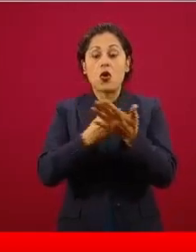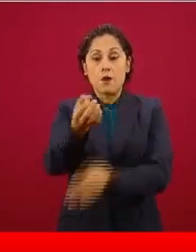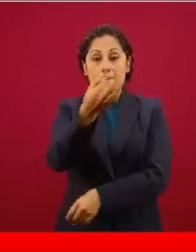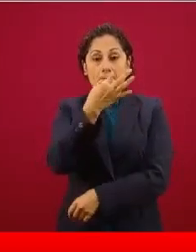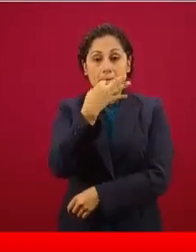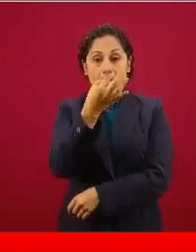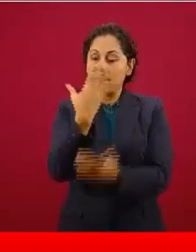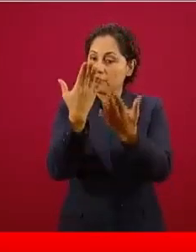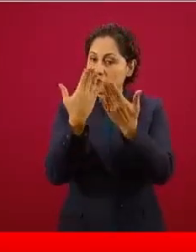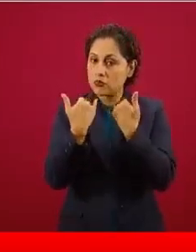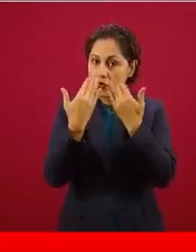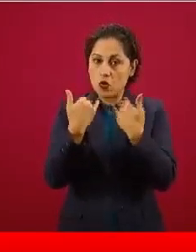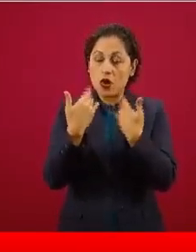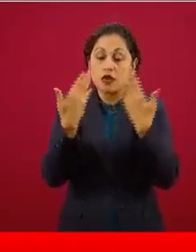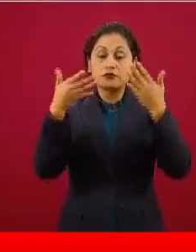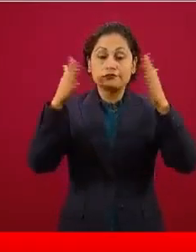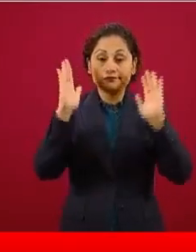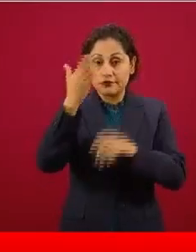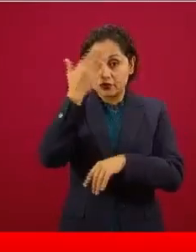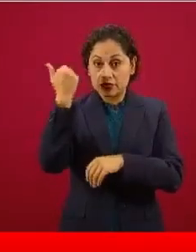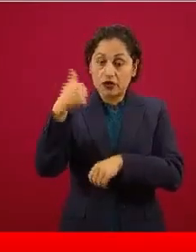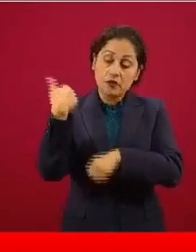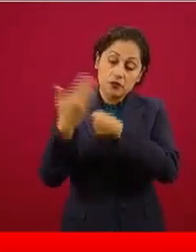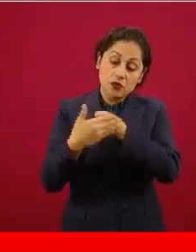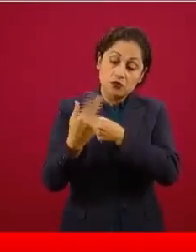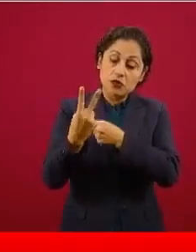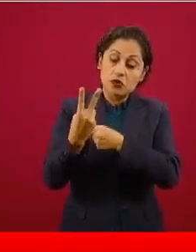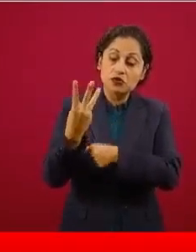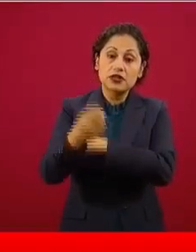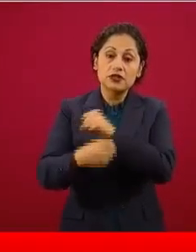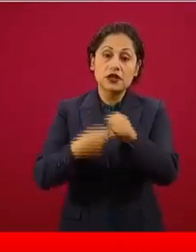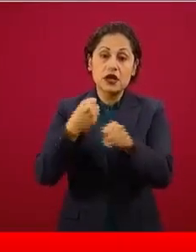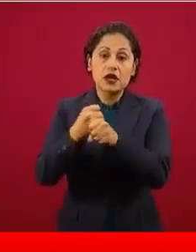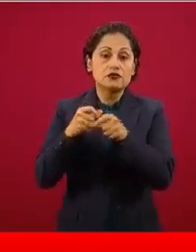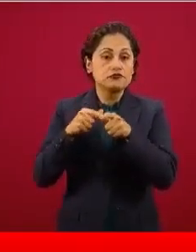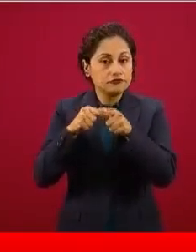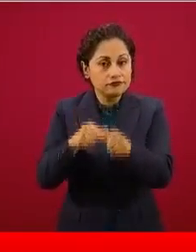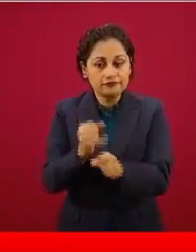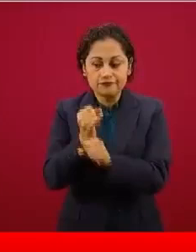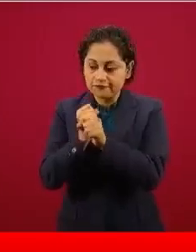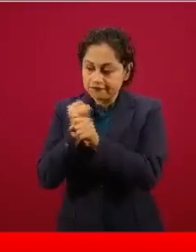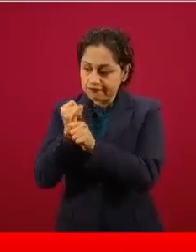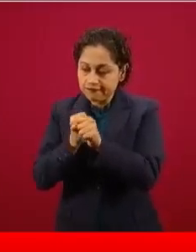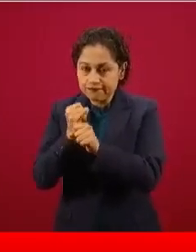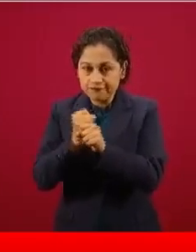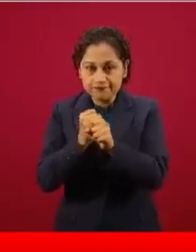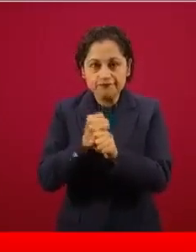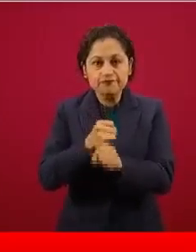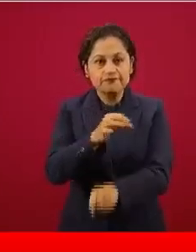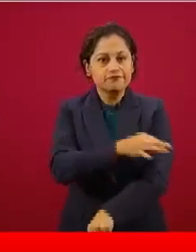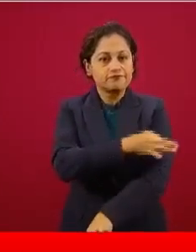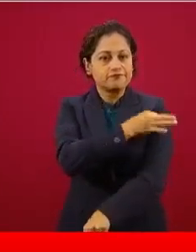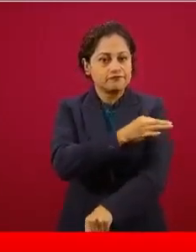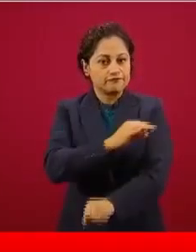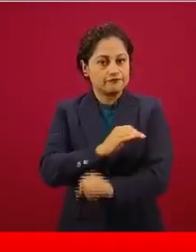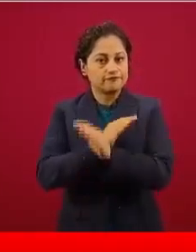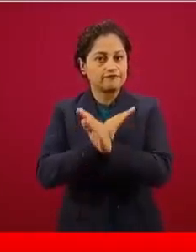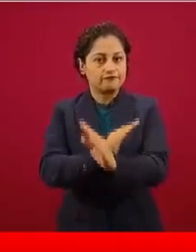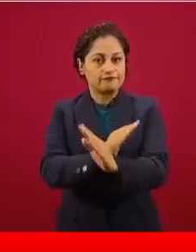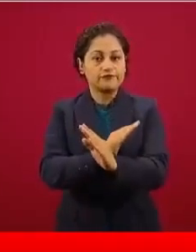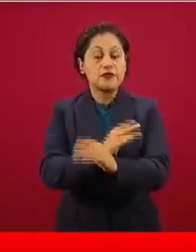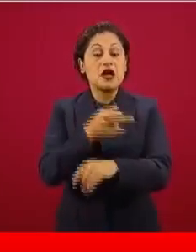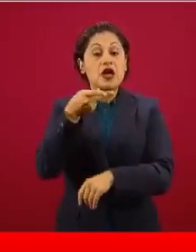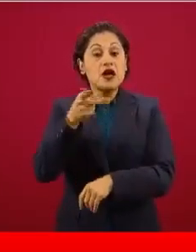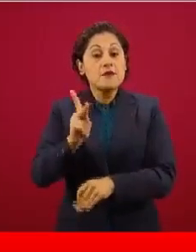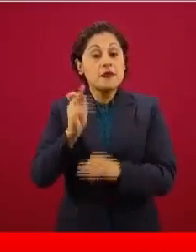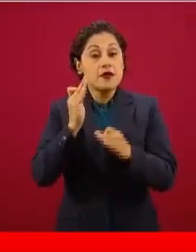existir una vacuna en los próximos dos a tres años, el mejor de los casos, pero si se desarrolla inmunidad esto va a hacer que